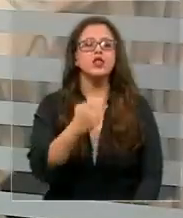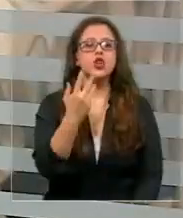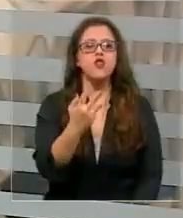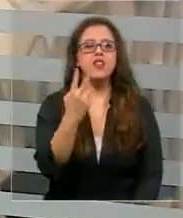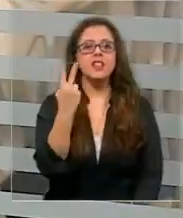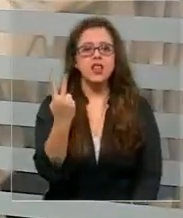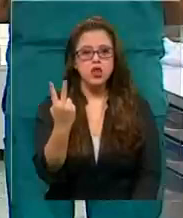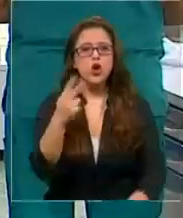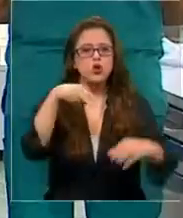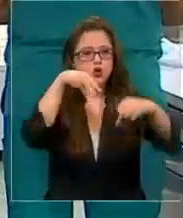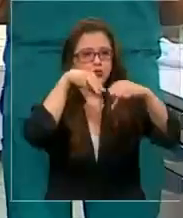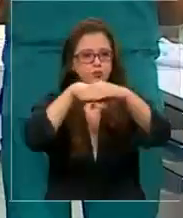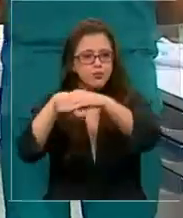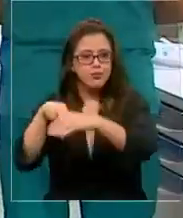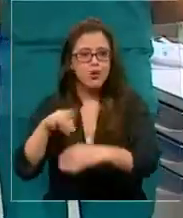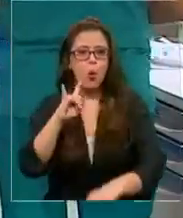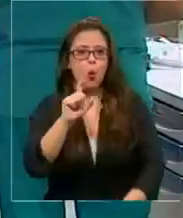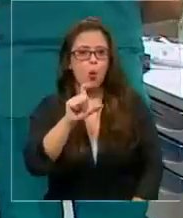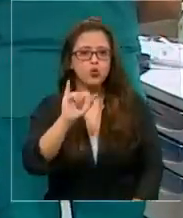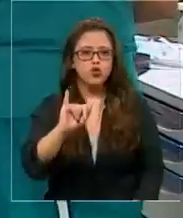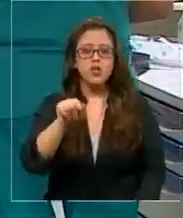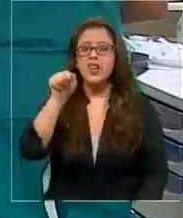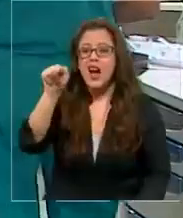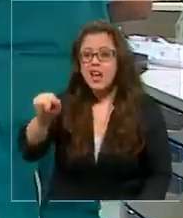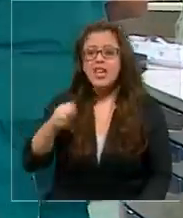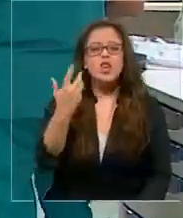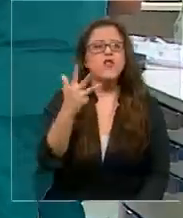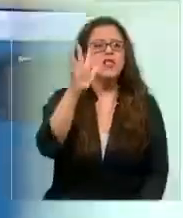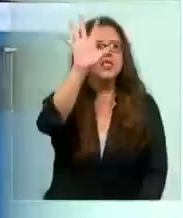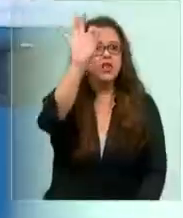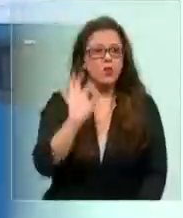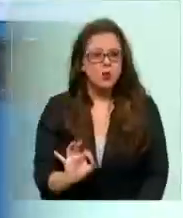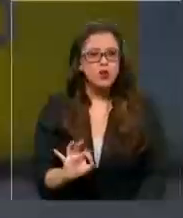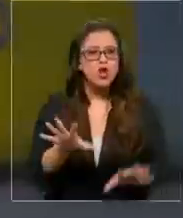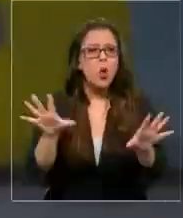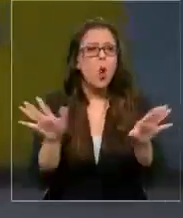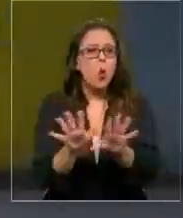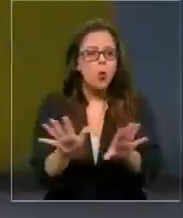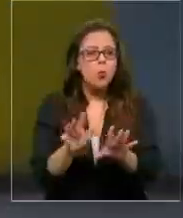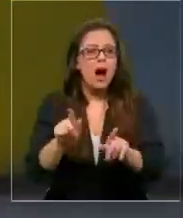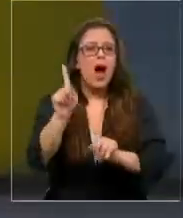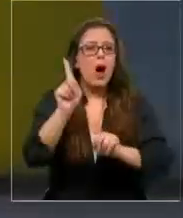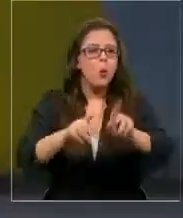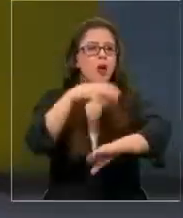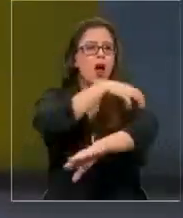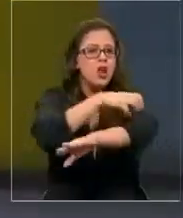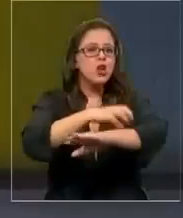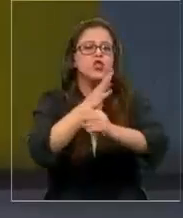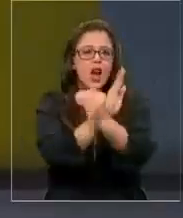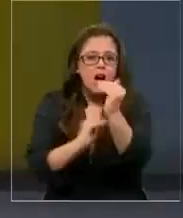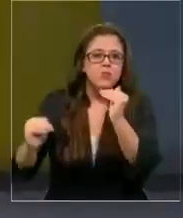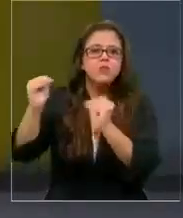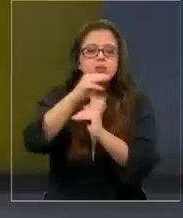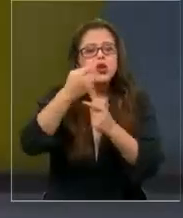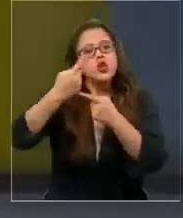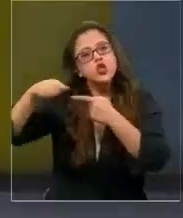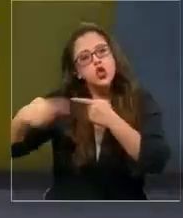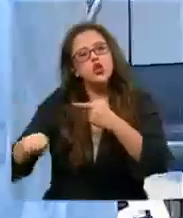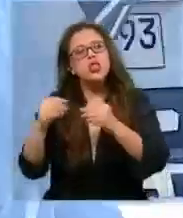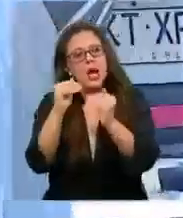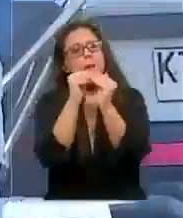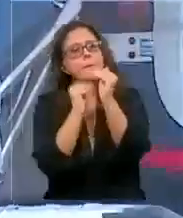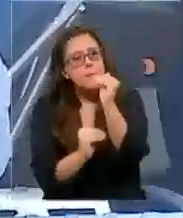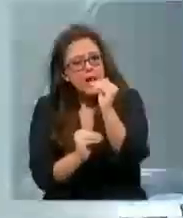dos camas críticas. El promedio está alrededor del noventa y cinco por ciento, con regiones que superan ese número y con algunas con un poquito más de holgura.